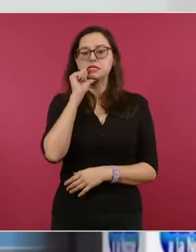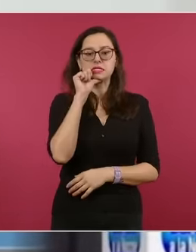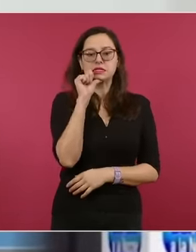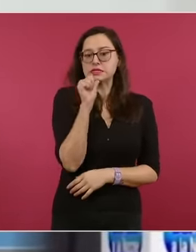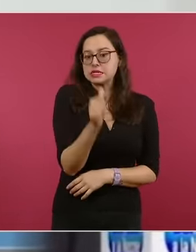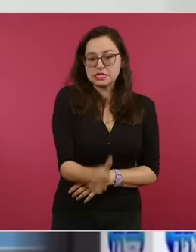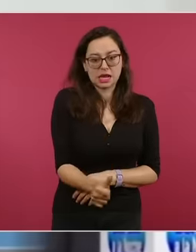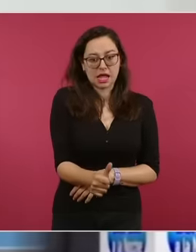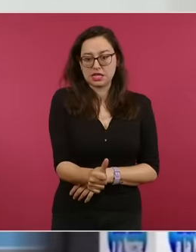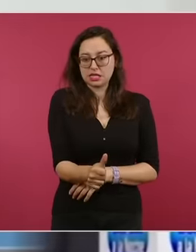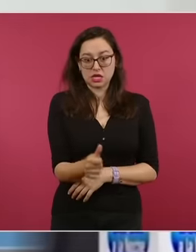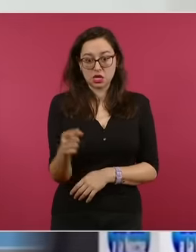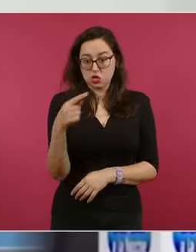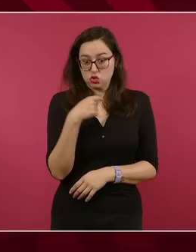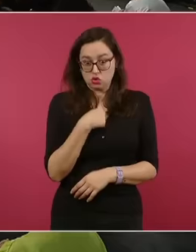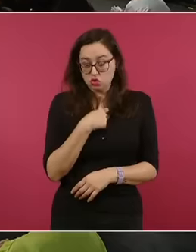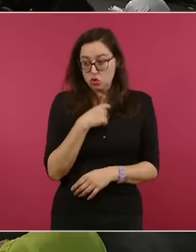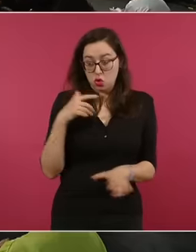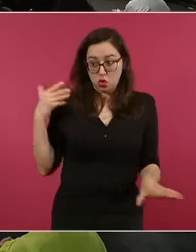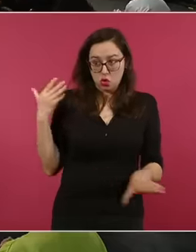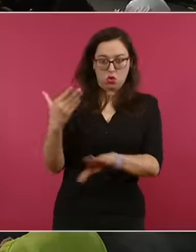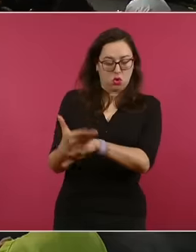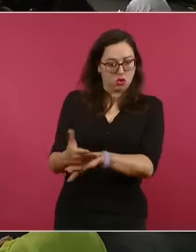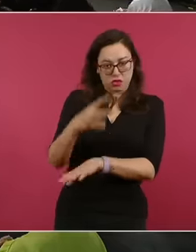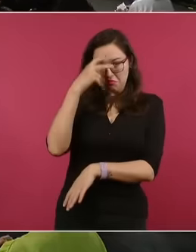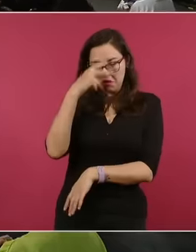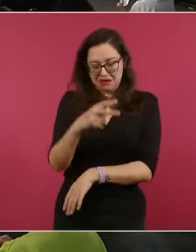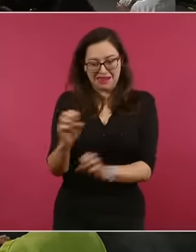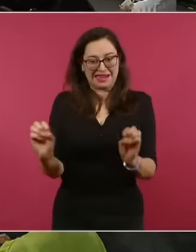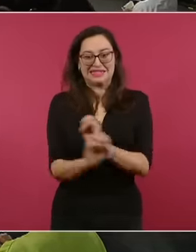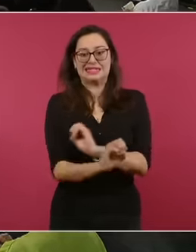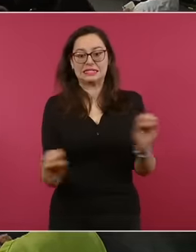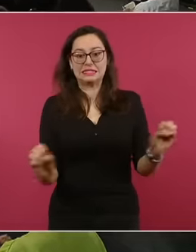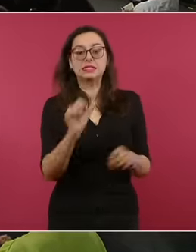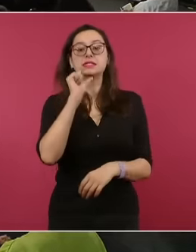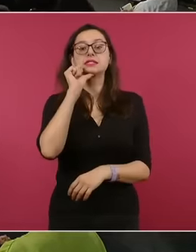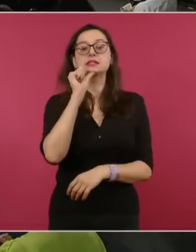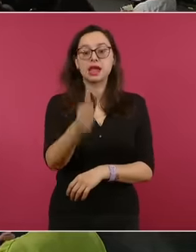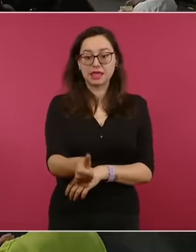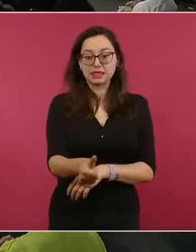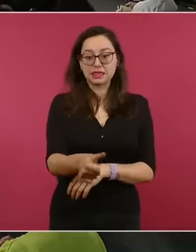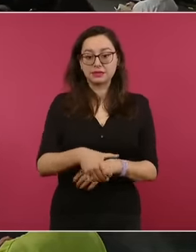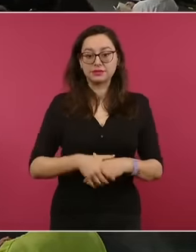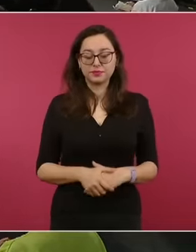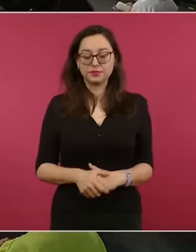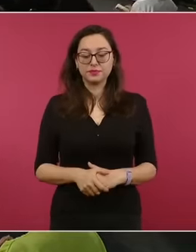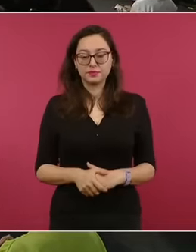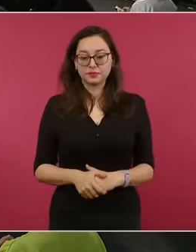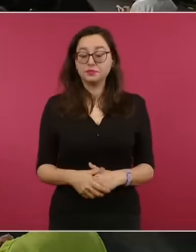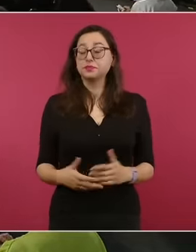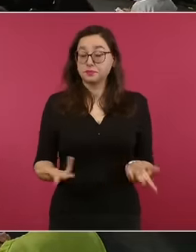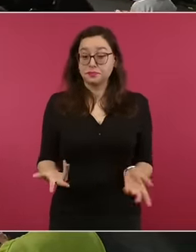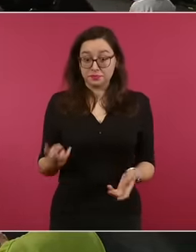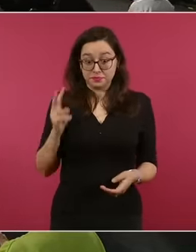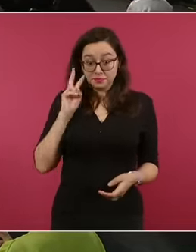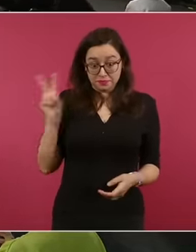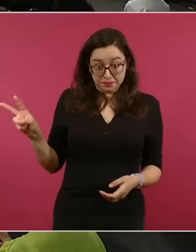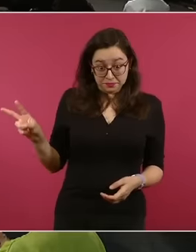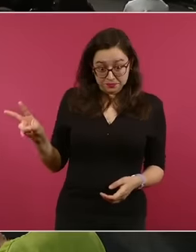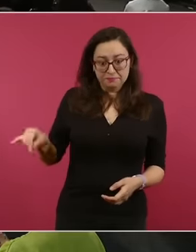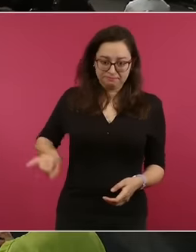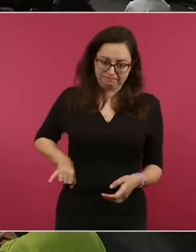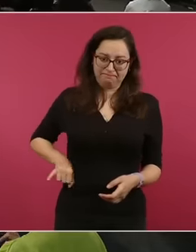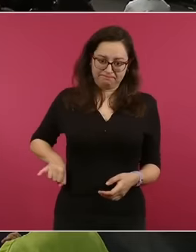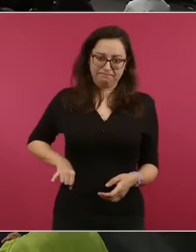ningún otro acto posterior. O sea, eso es interesante. Y otra cosa también para